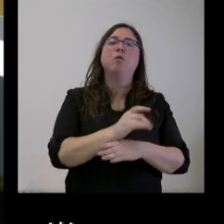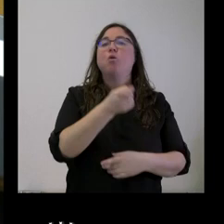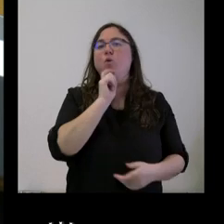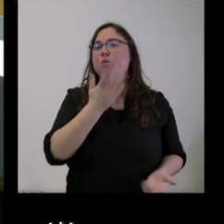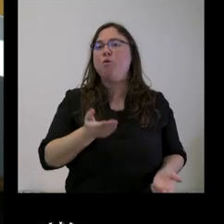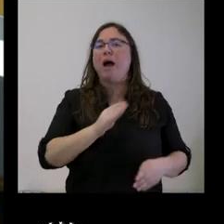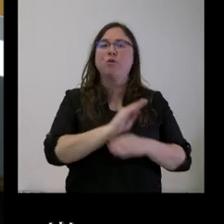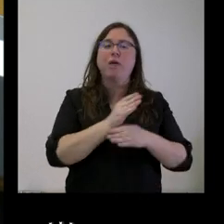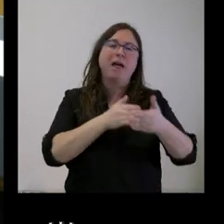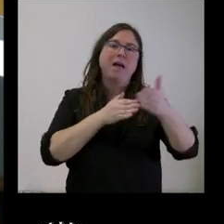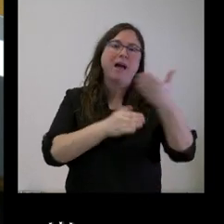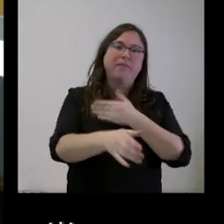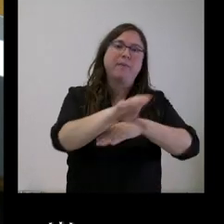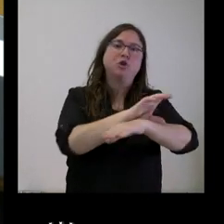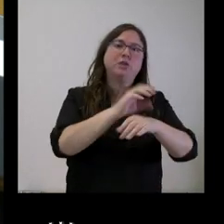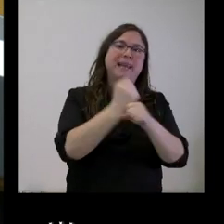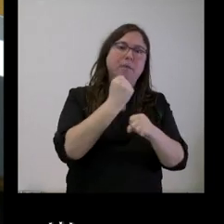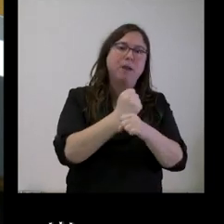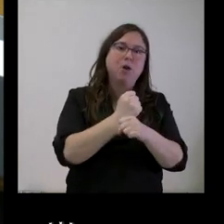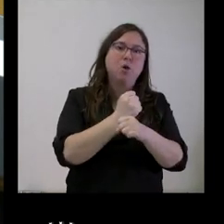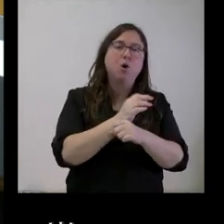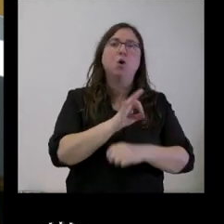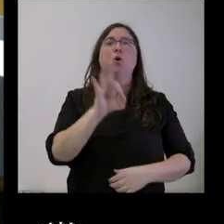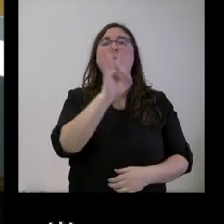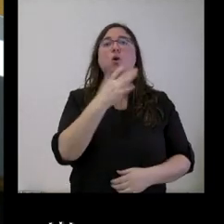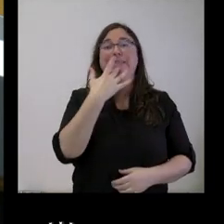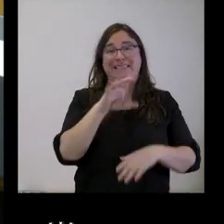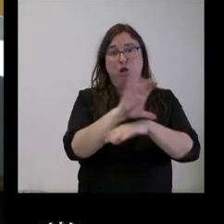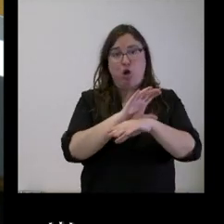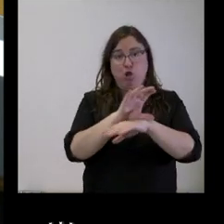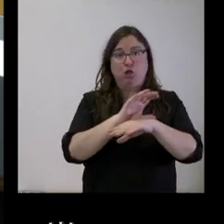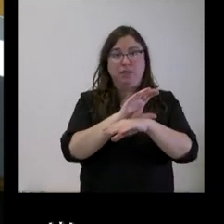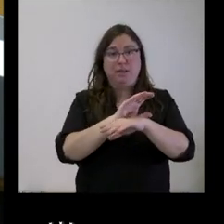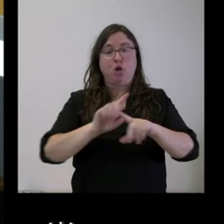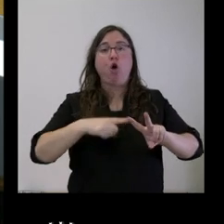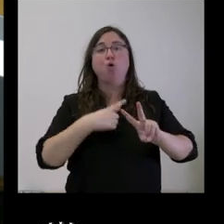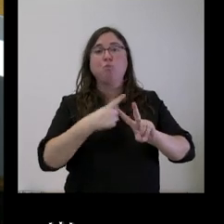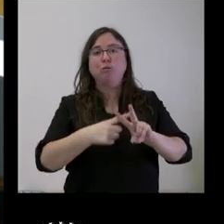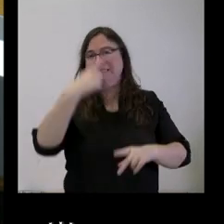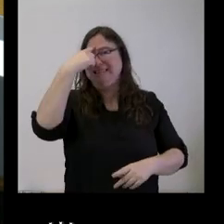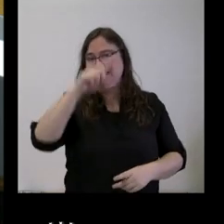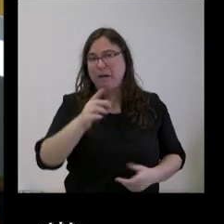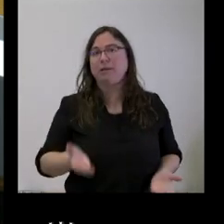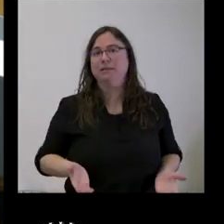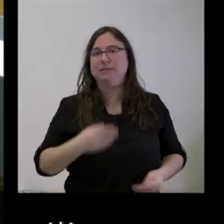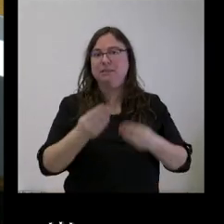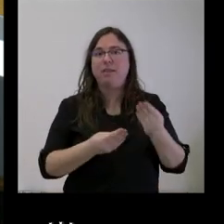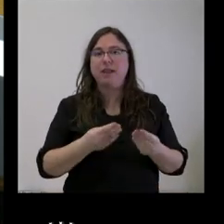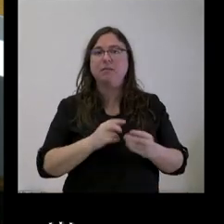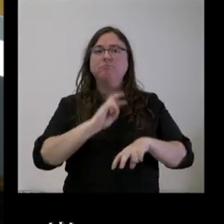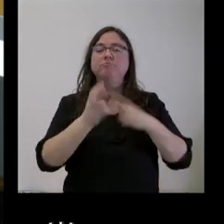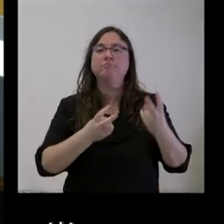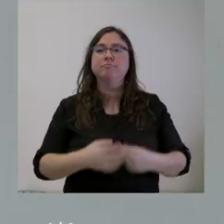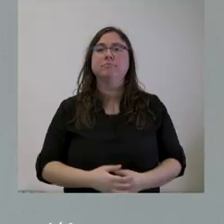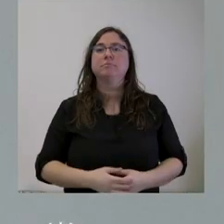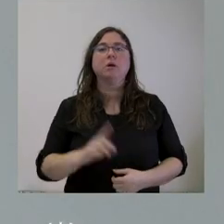esta ayuda? ¿Sería a través de la Consejería de Empleo, si es así, si el consejero de Vox tiene conocimiento de este nuevo cambio de postura?